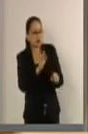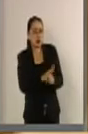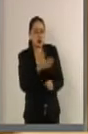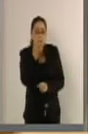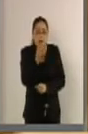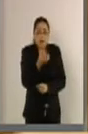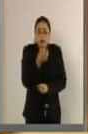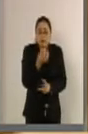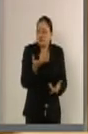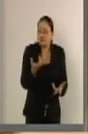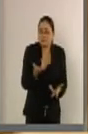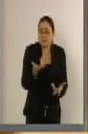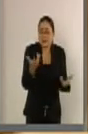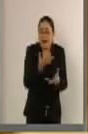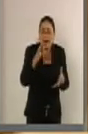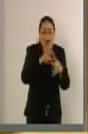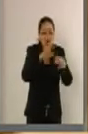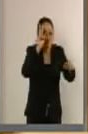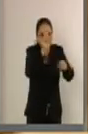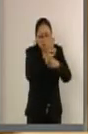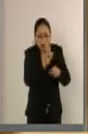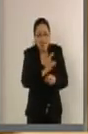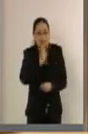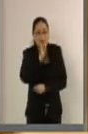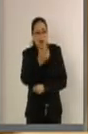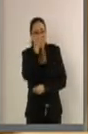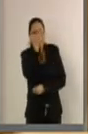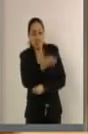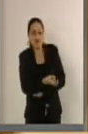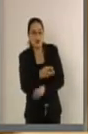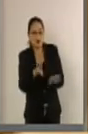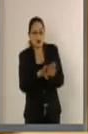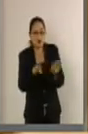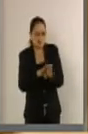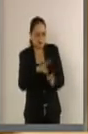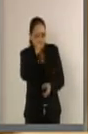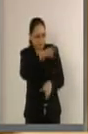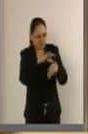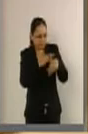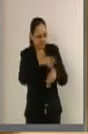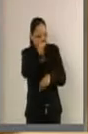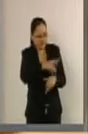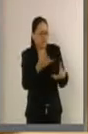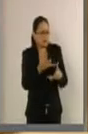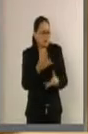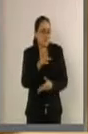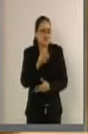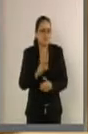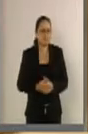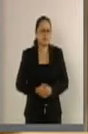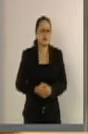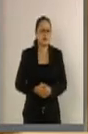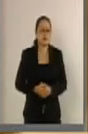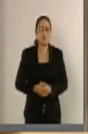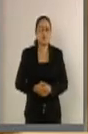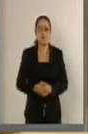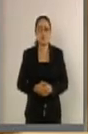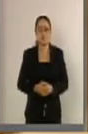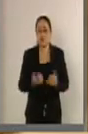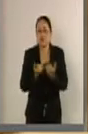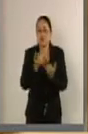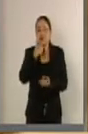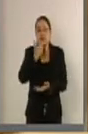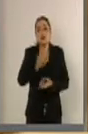ejecución ni supervisión han sido las adecuadas. Quiero compartir también